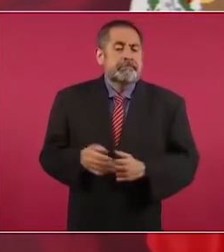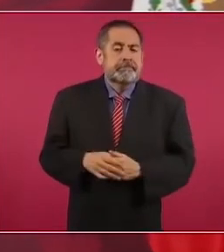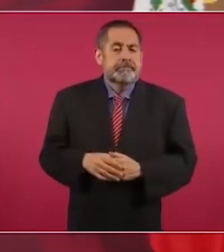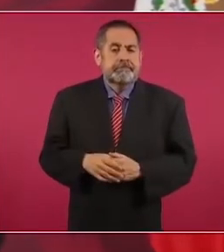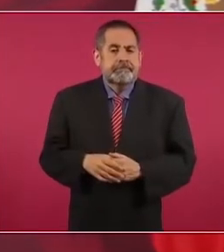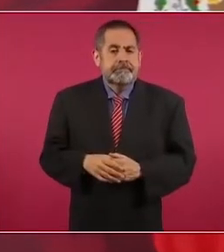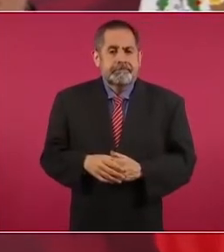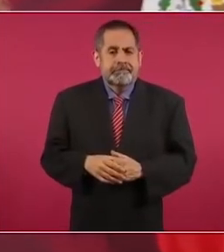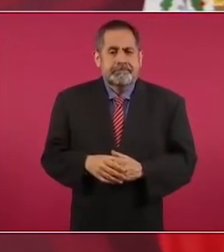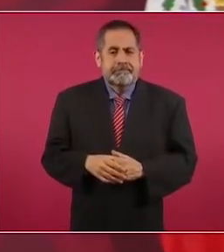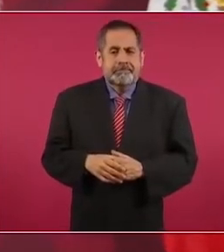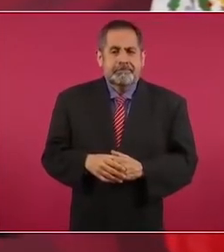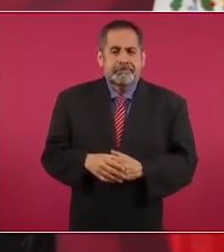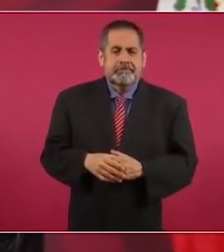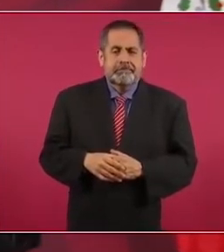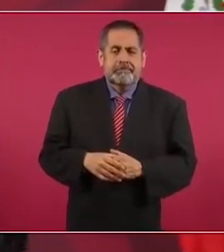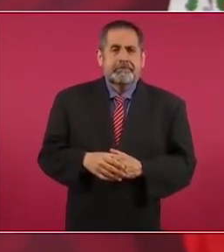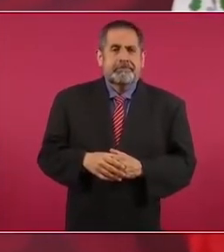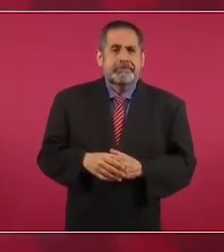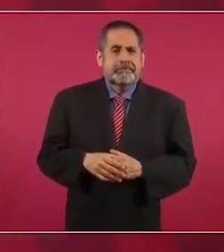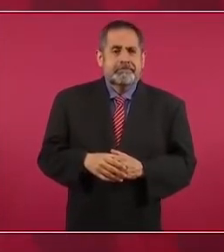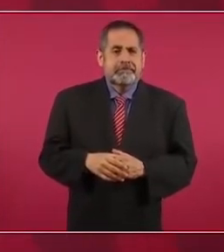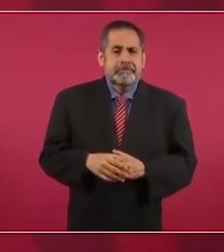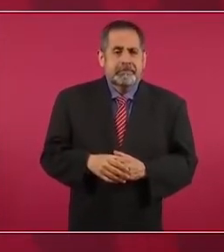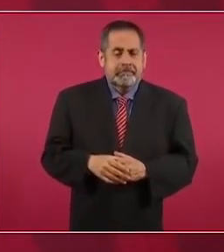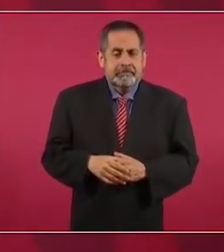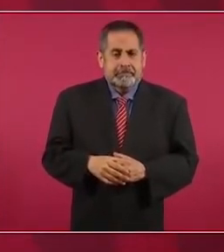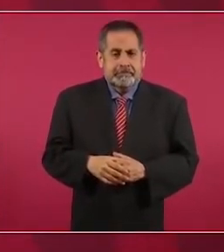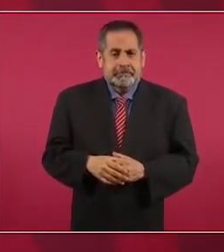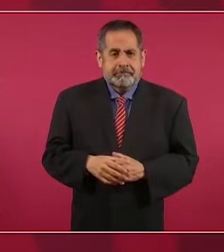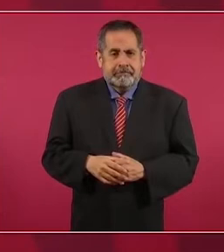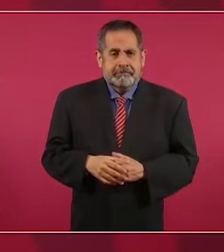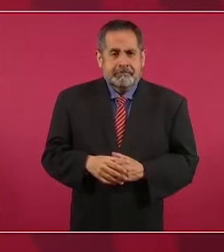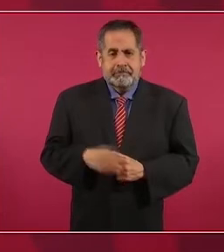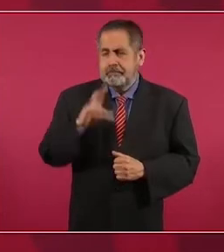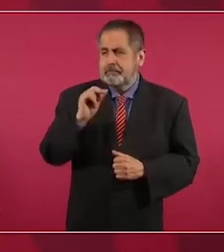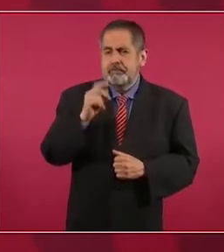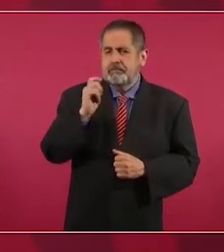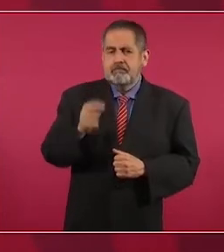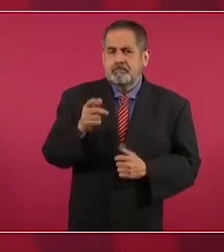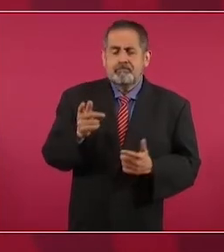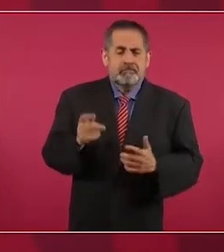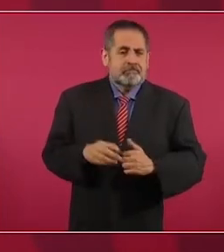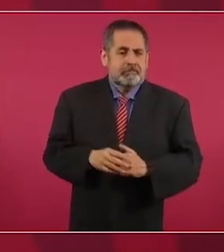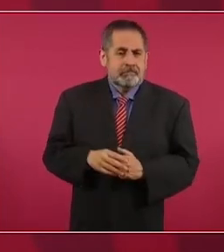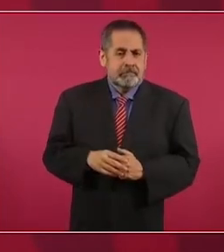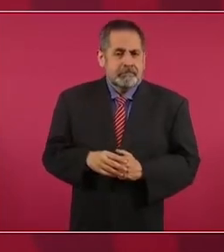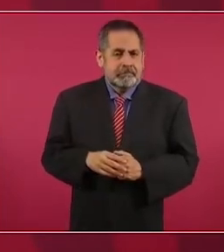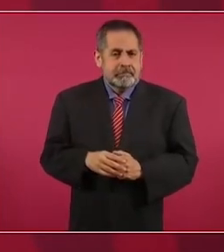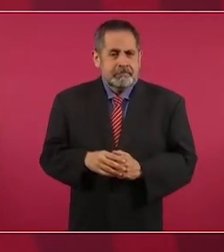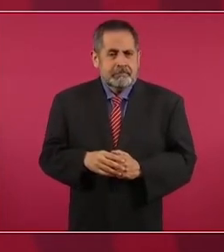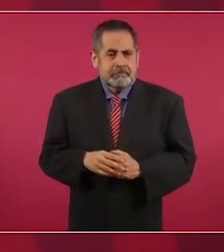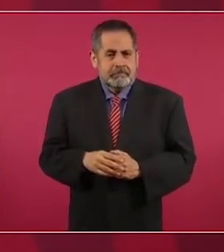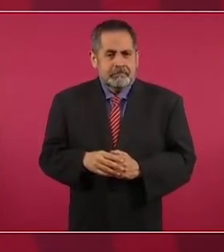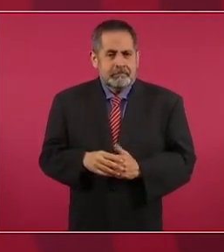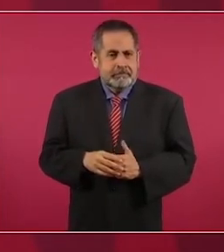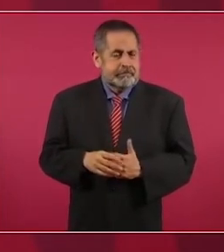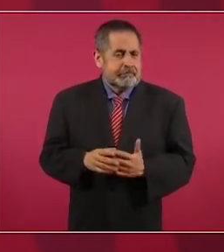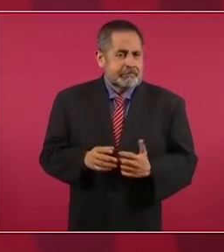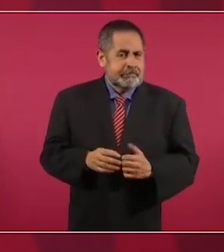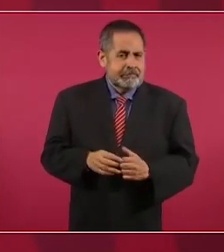no es de que ya Adán